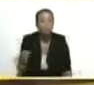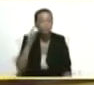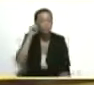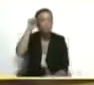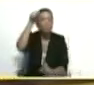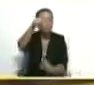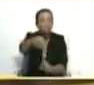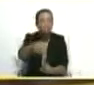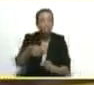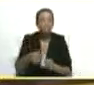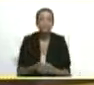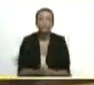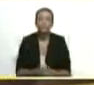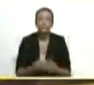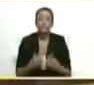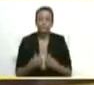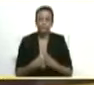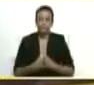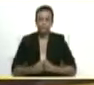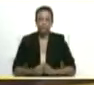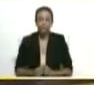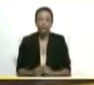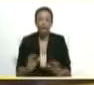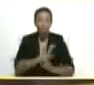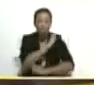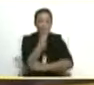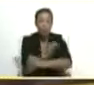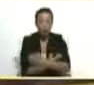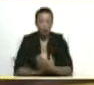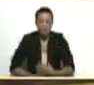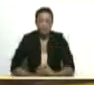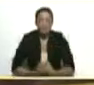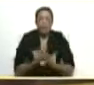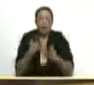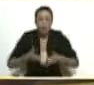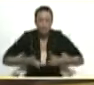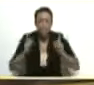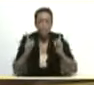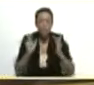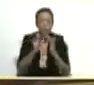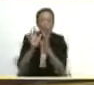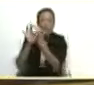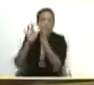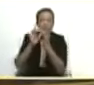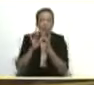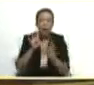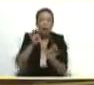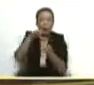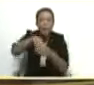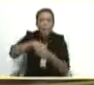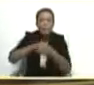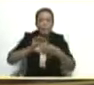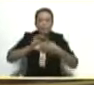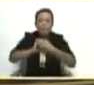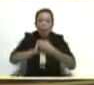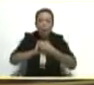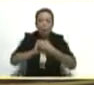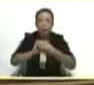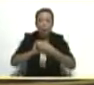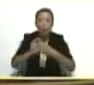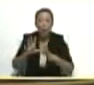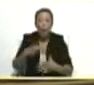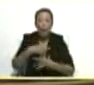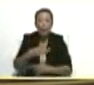Y además en una fuente que nos permita conectarnos y anclarnos con los grandes